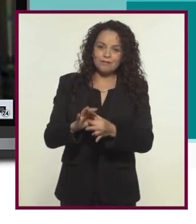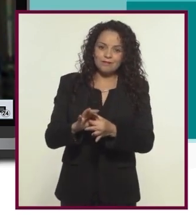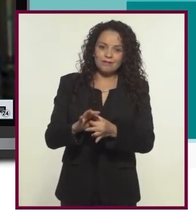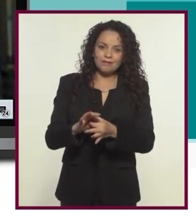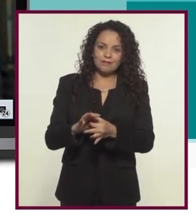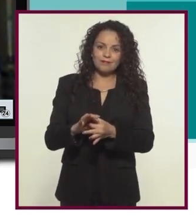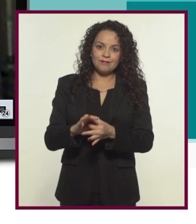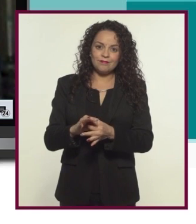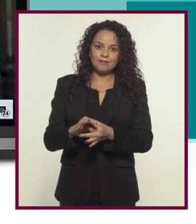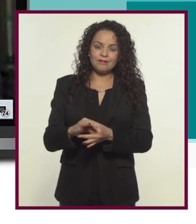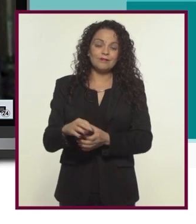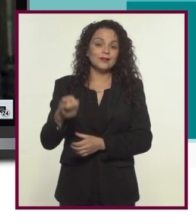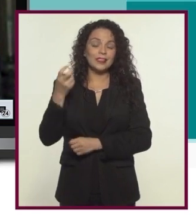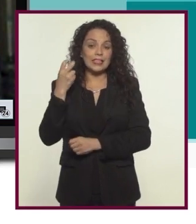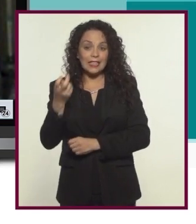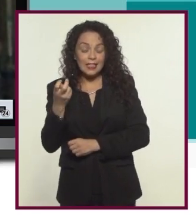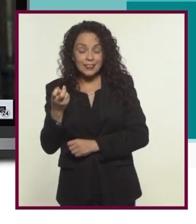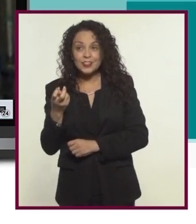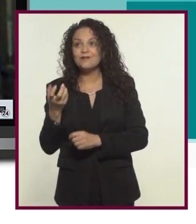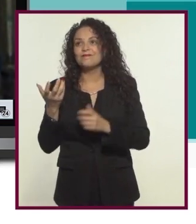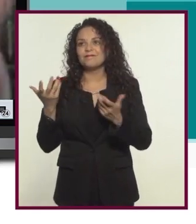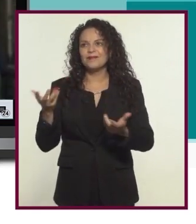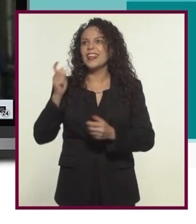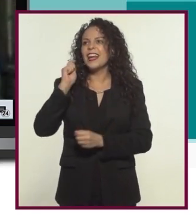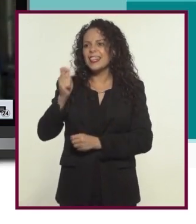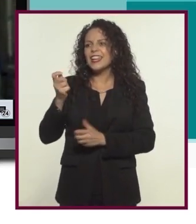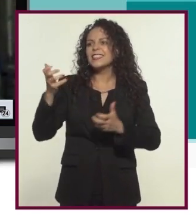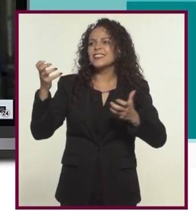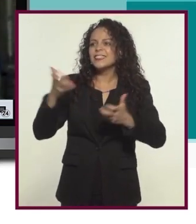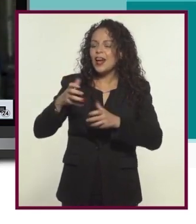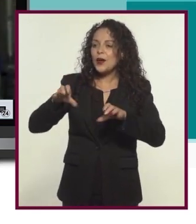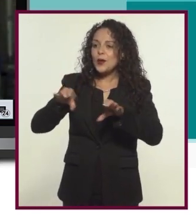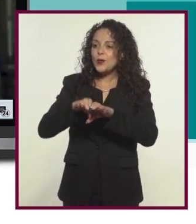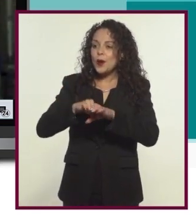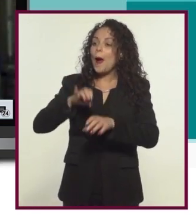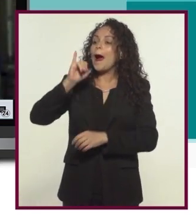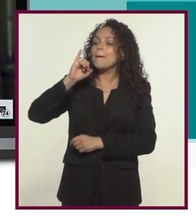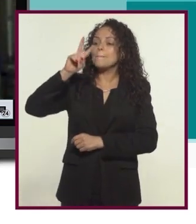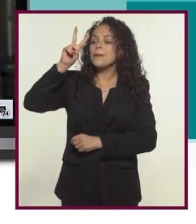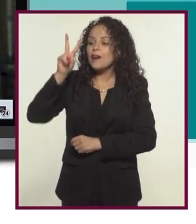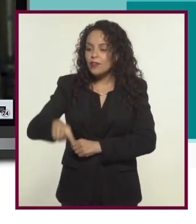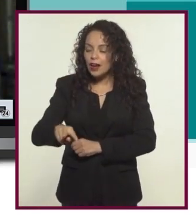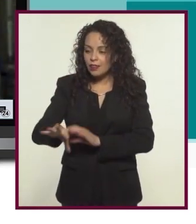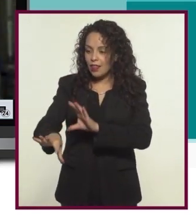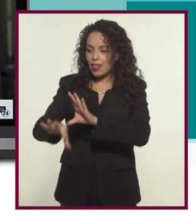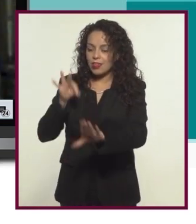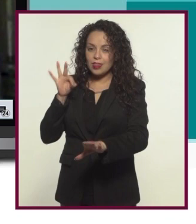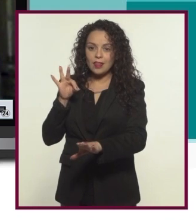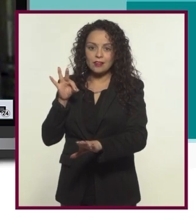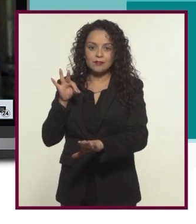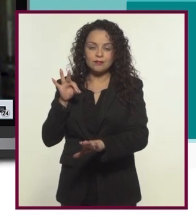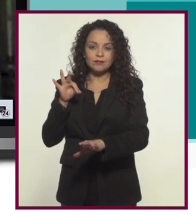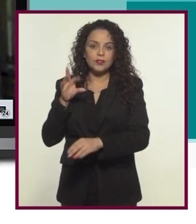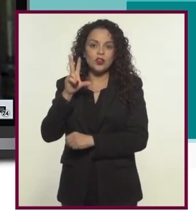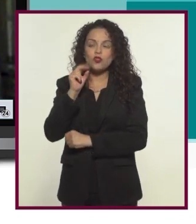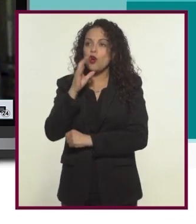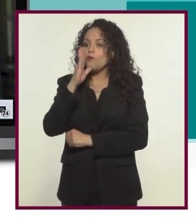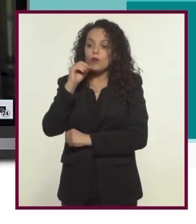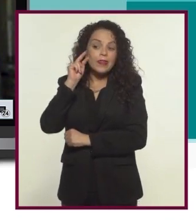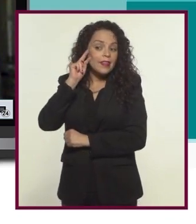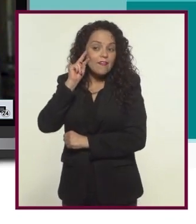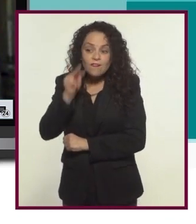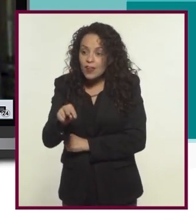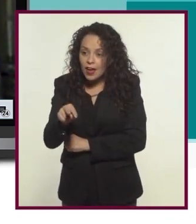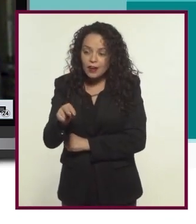que ella toma hoy en día entonces como para llegar a un verdad como